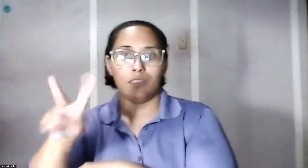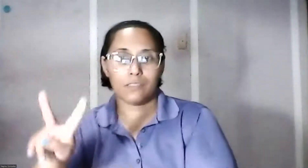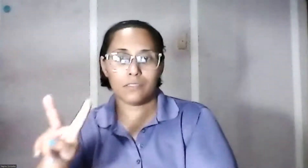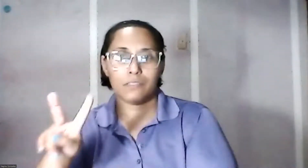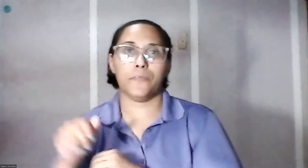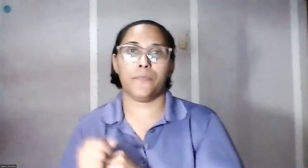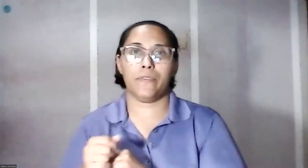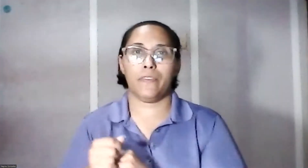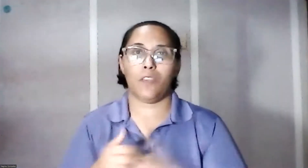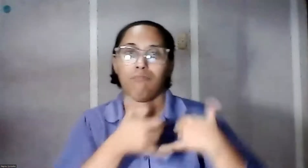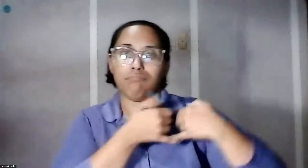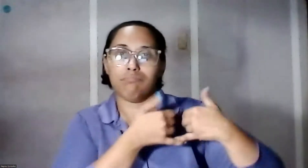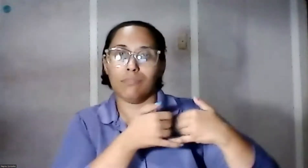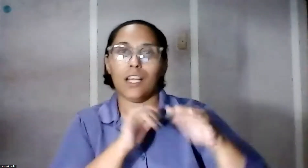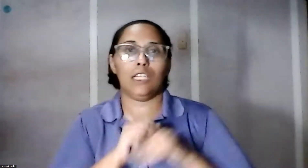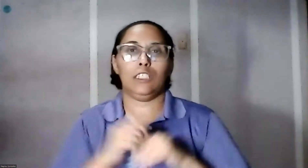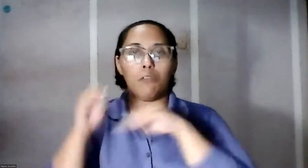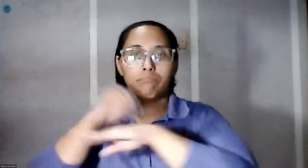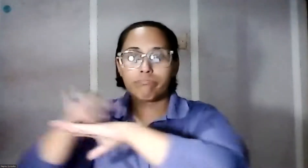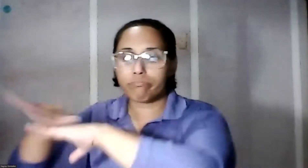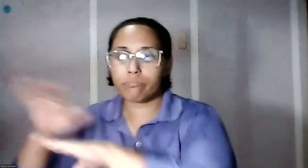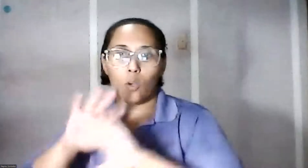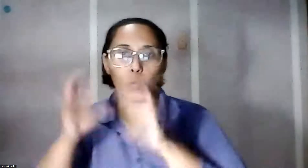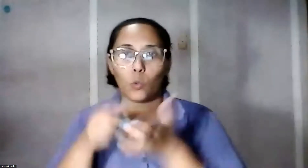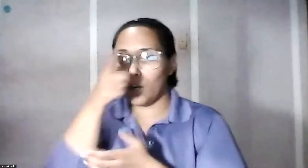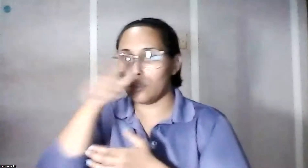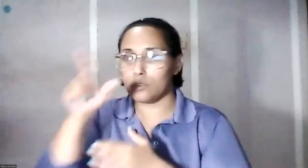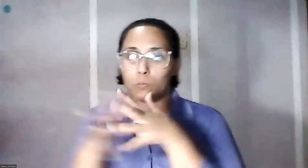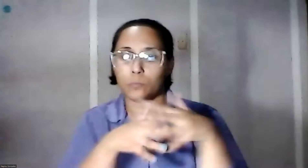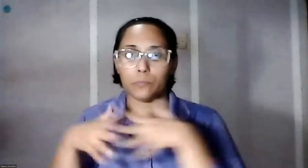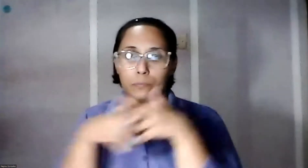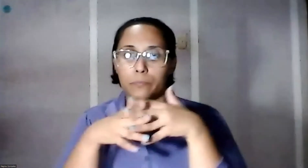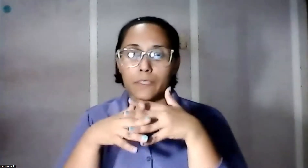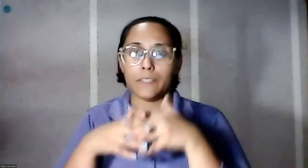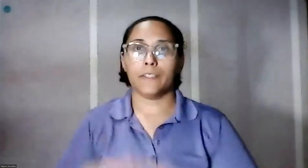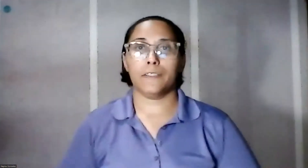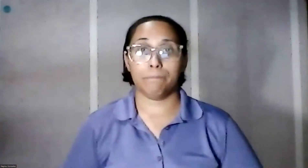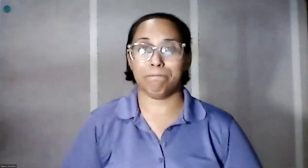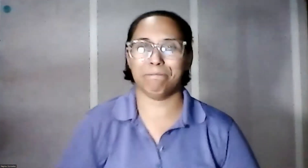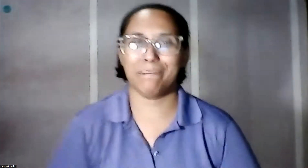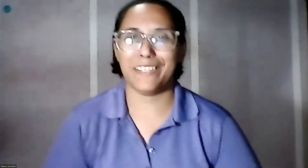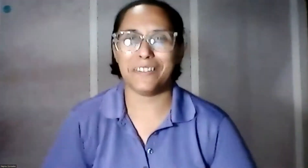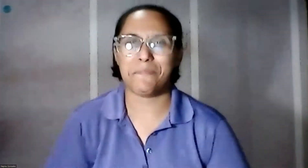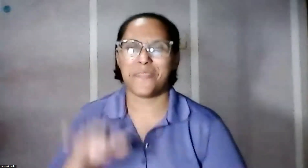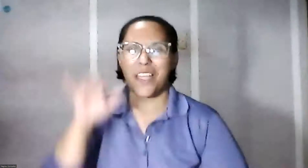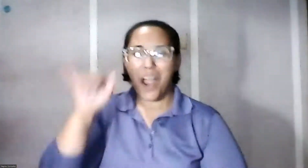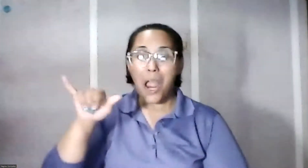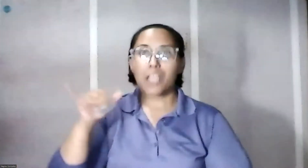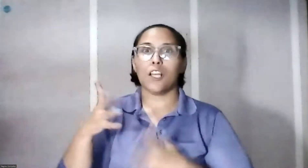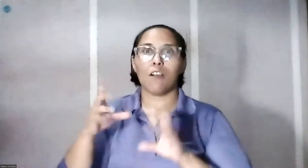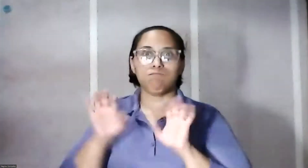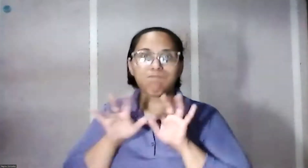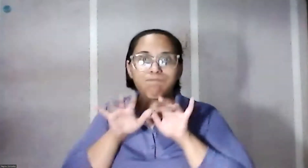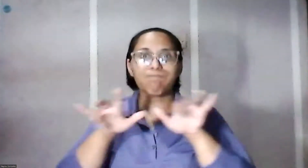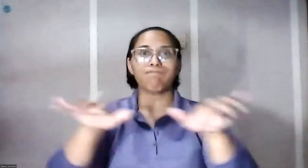se exportaba a toda Iberoamérica. En ese caso del doblaje hubo una industria bien grande en Puerto Rico que